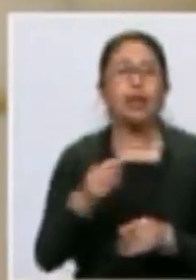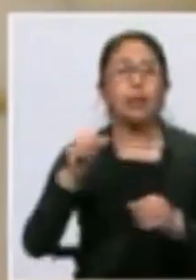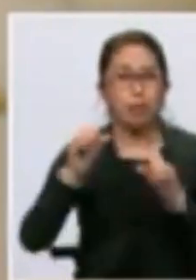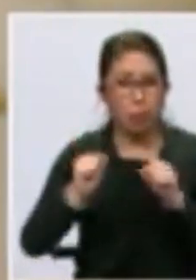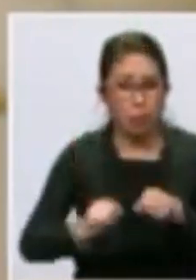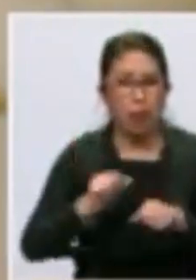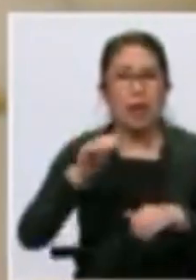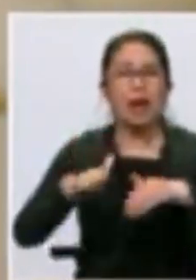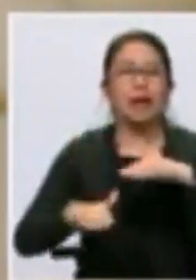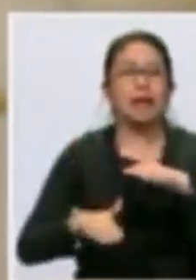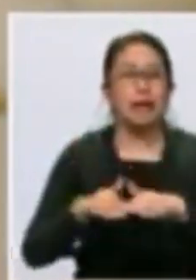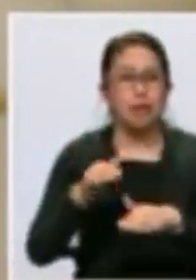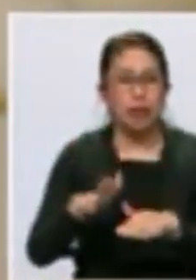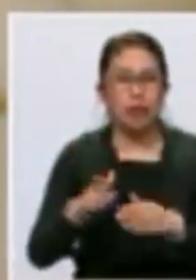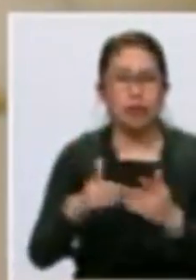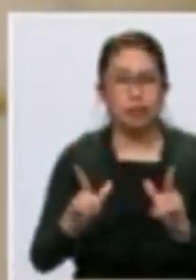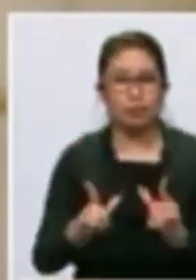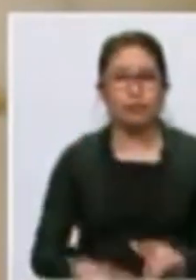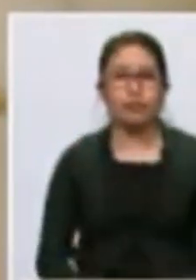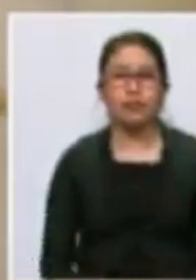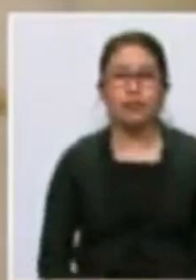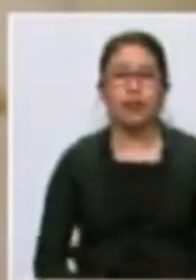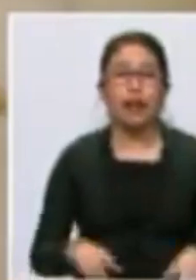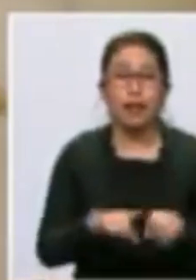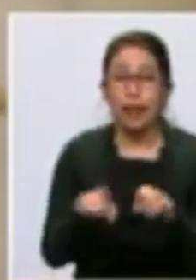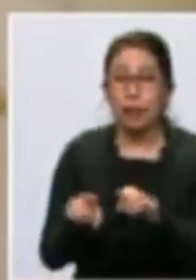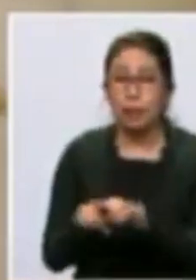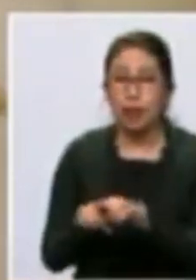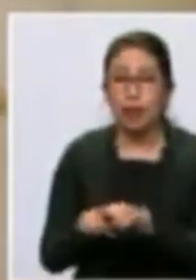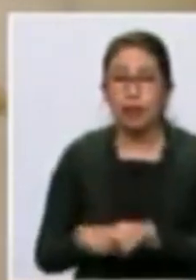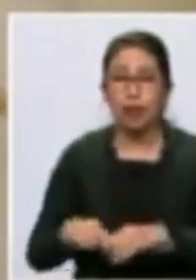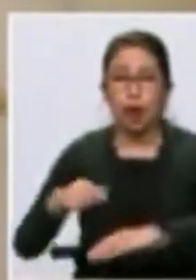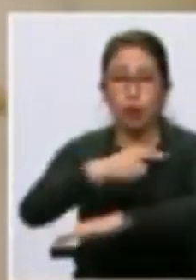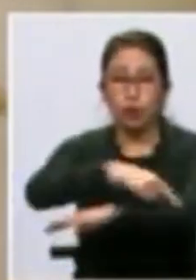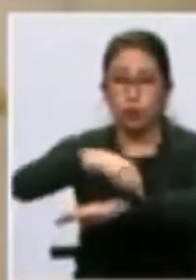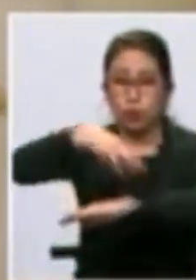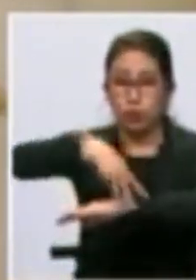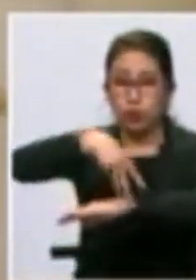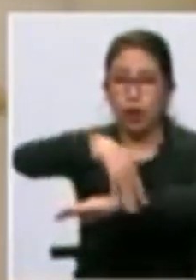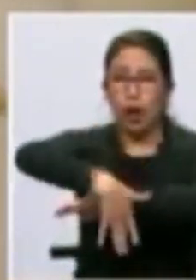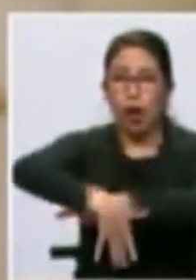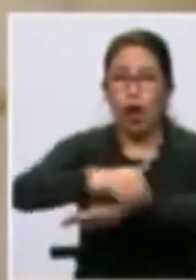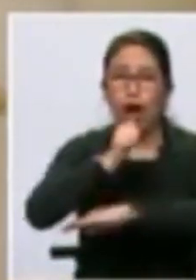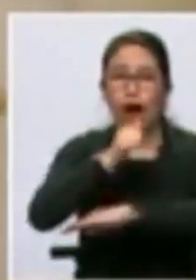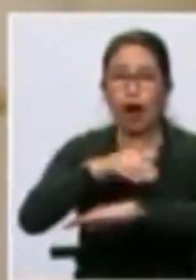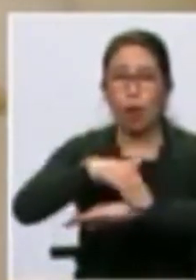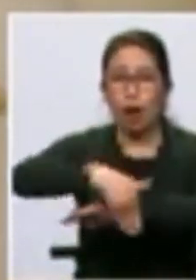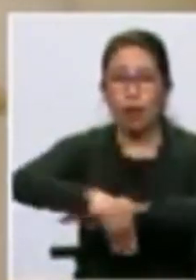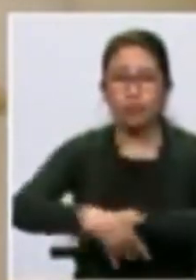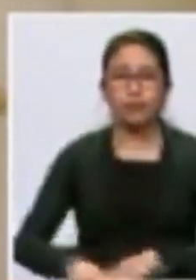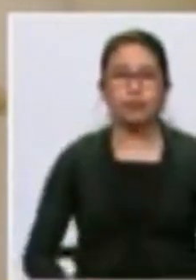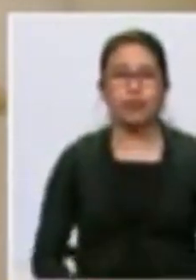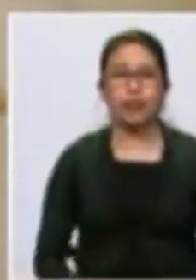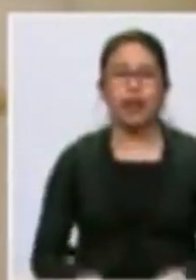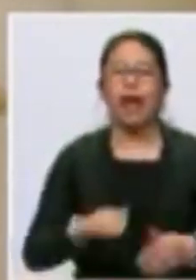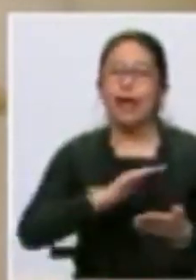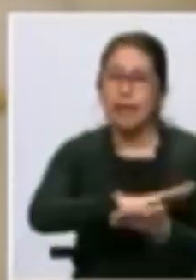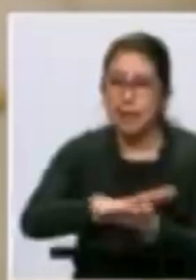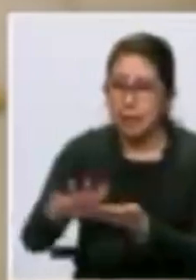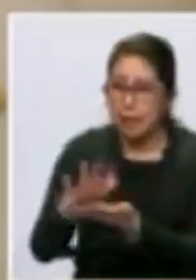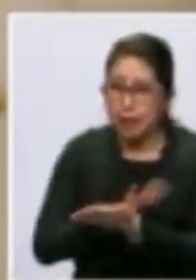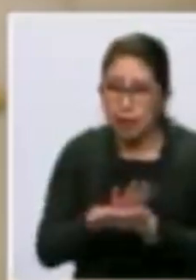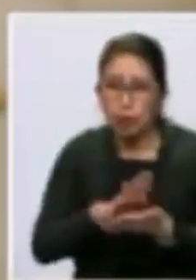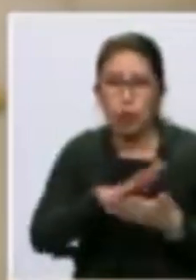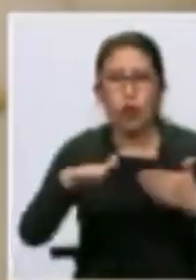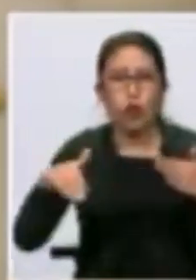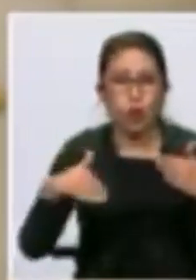propiedad del terreno y las casas. Haremos alcantarillados, haremos mantenimiento de canales y desagüe